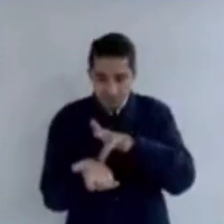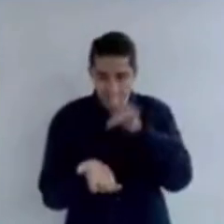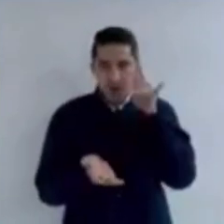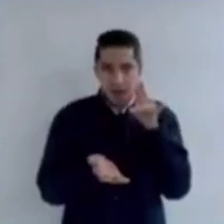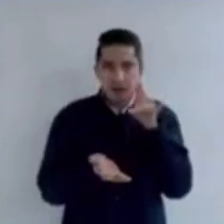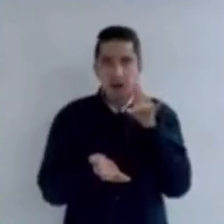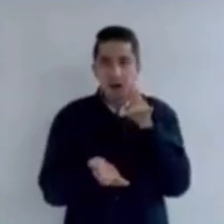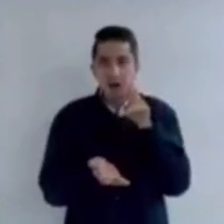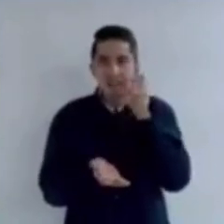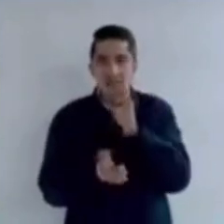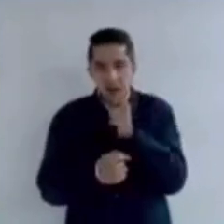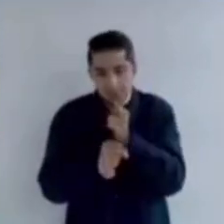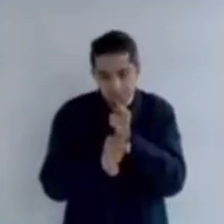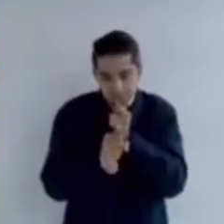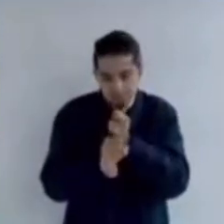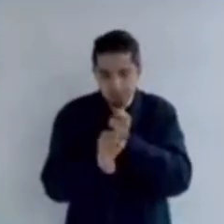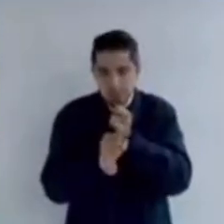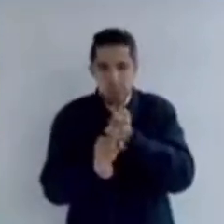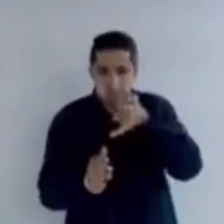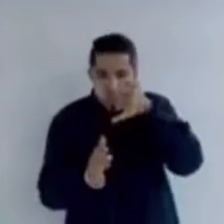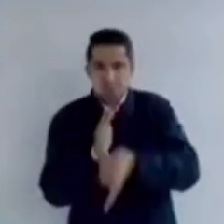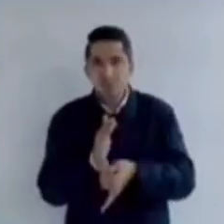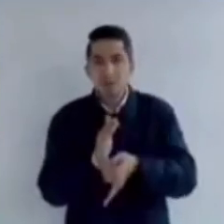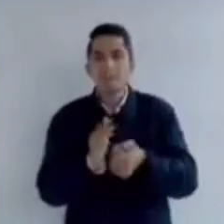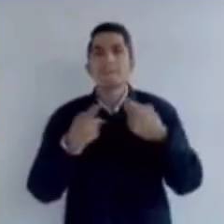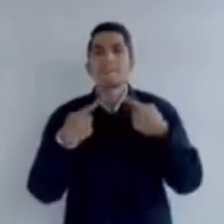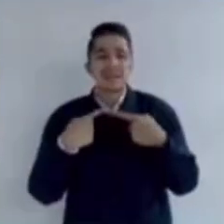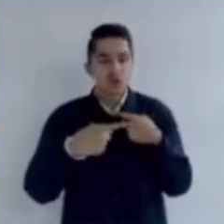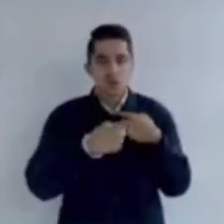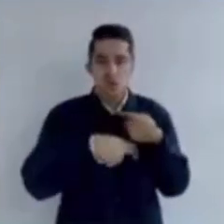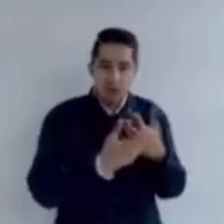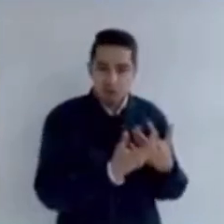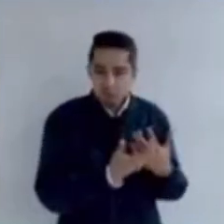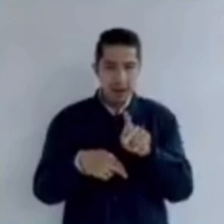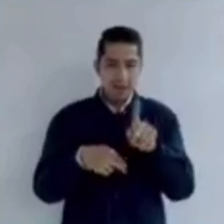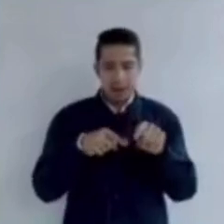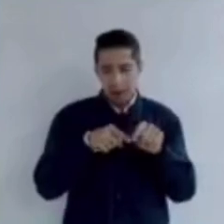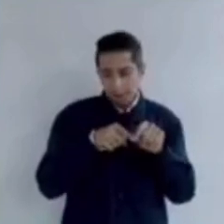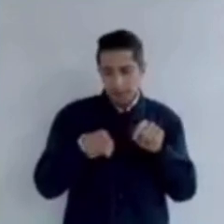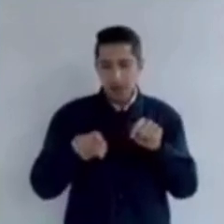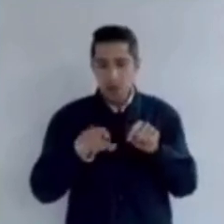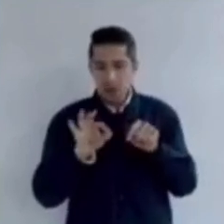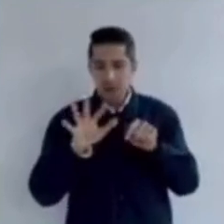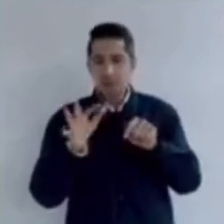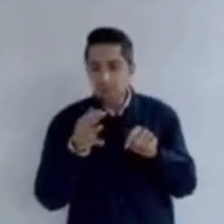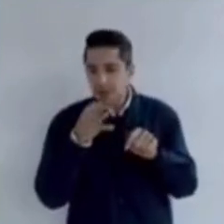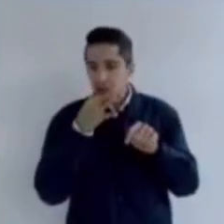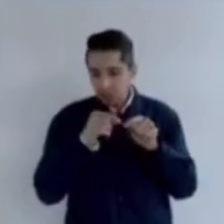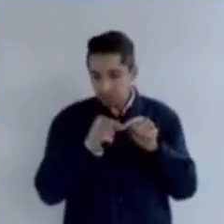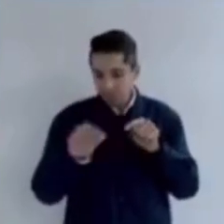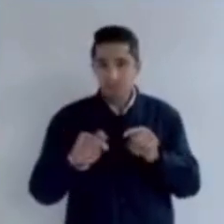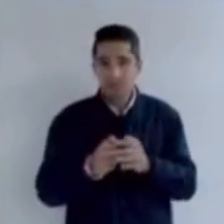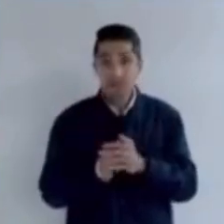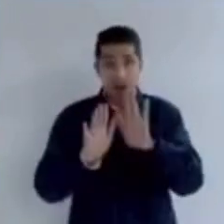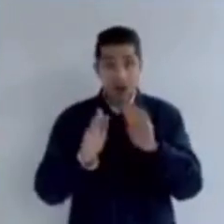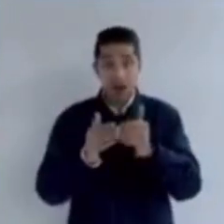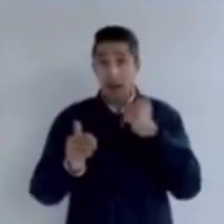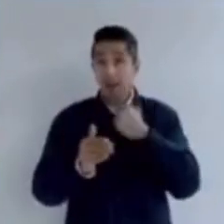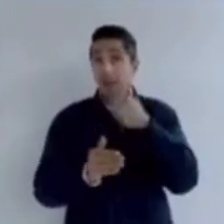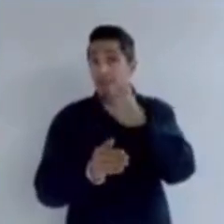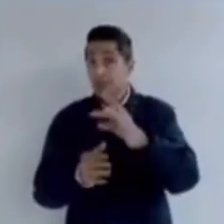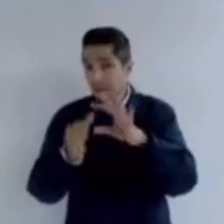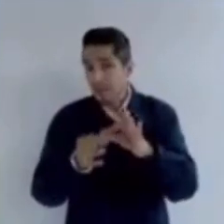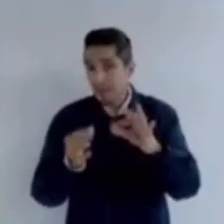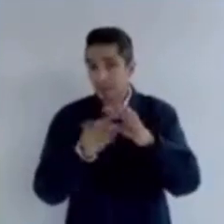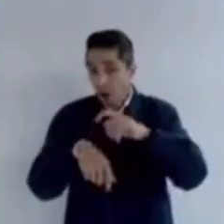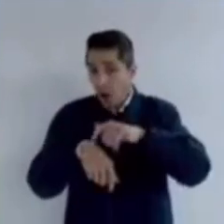se dispuso el traslado de personal al lugar de los hechos. Es importante mencionar que antes de esa hora